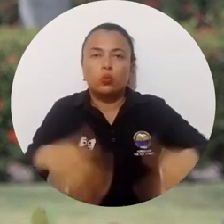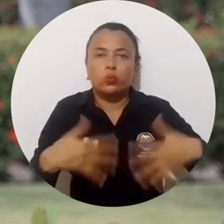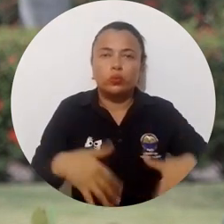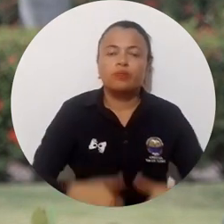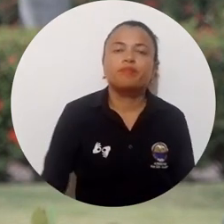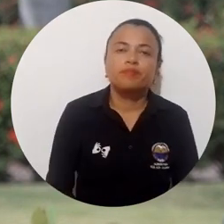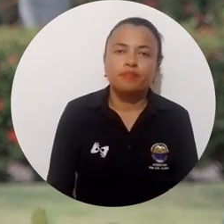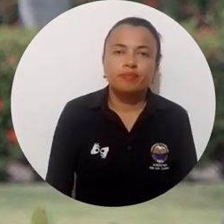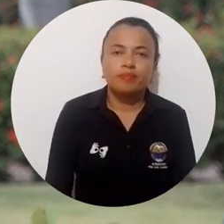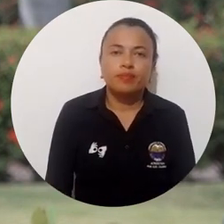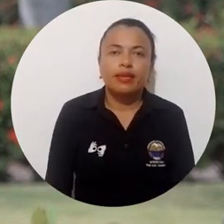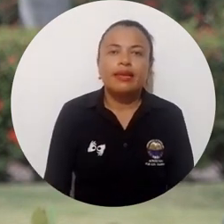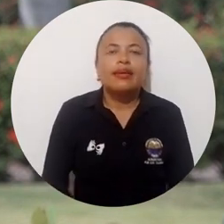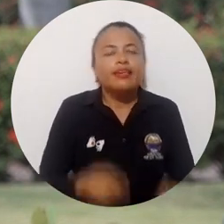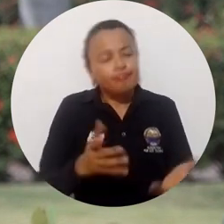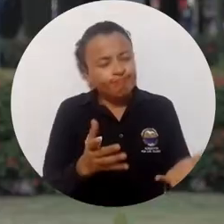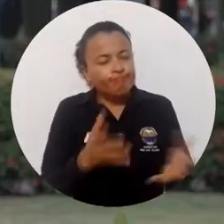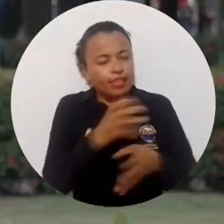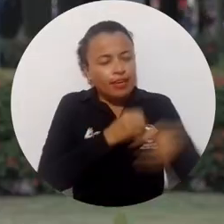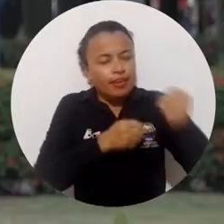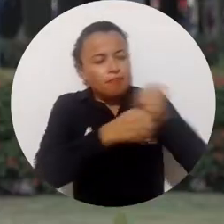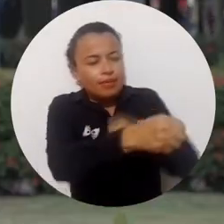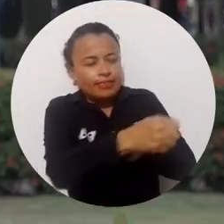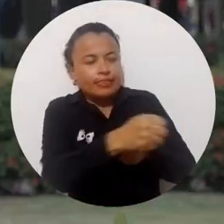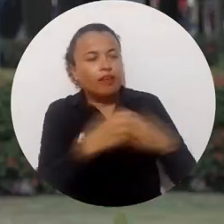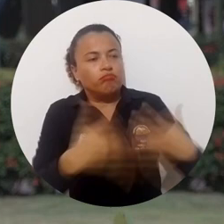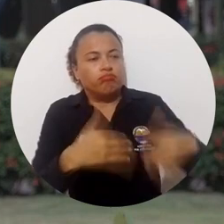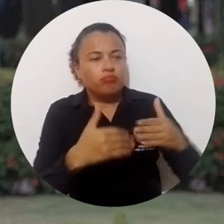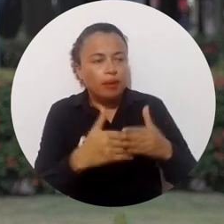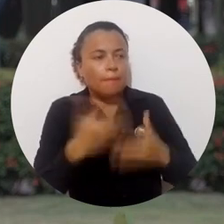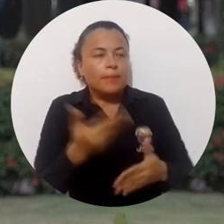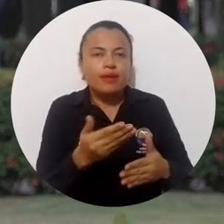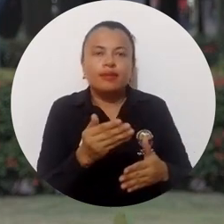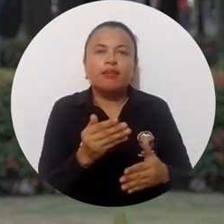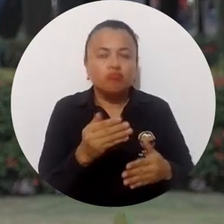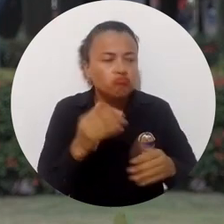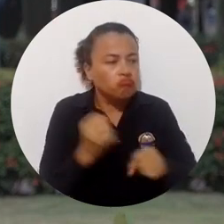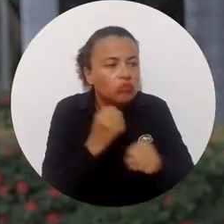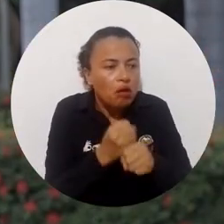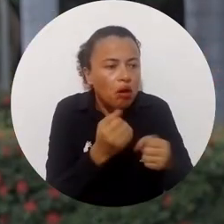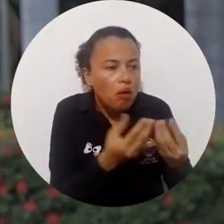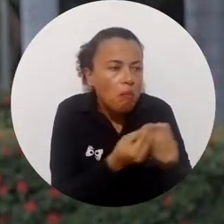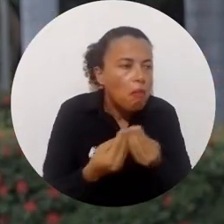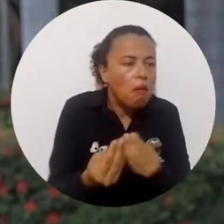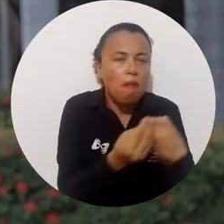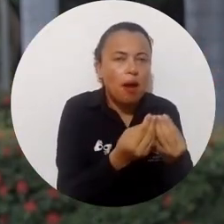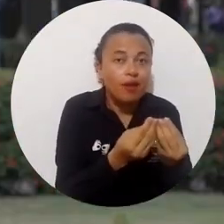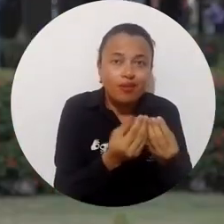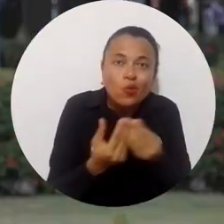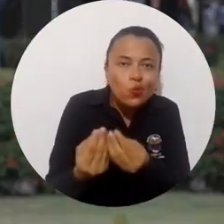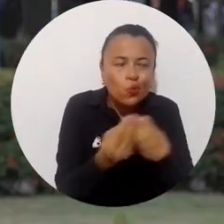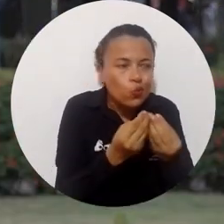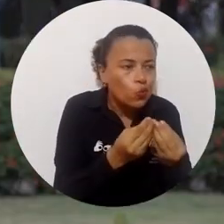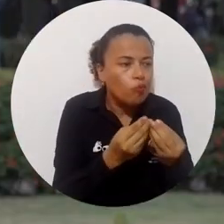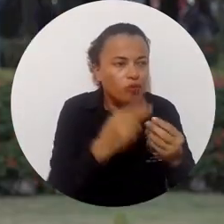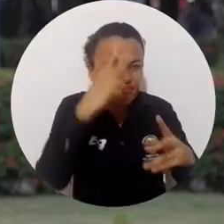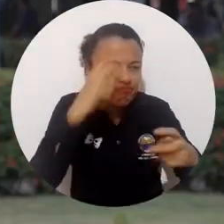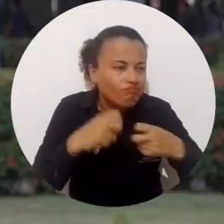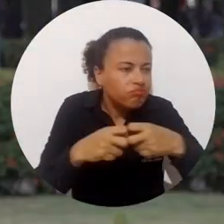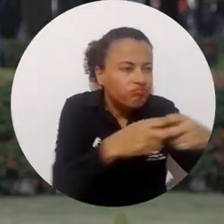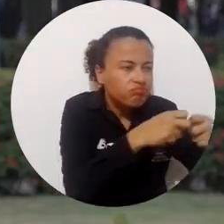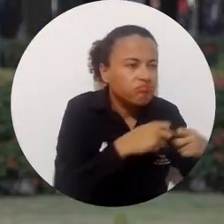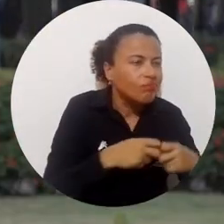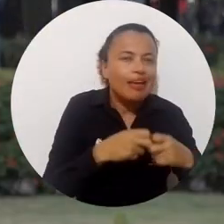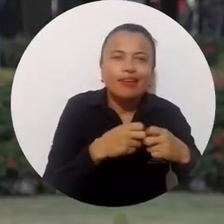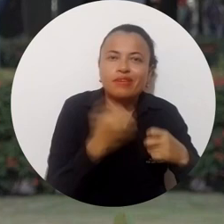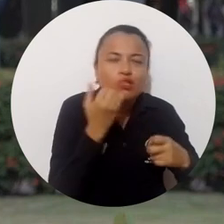tiene un impacto fundamental en la región caribe. Hay una empatía, digamos, de inicio que nos ayuda a empezar a trabajar. Digamos que estamos en sintonía,